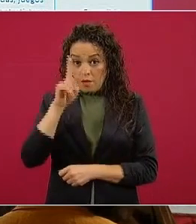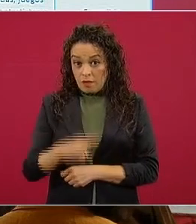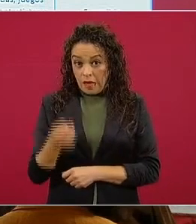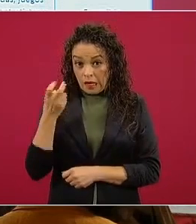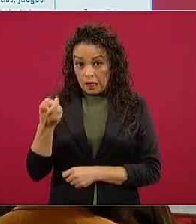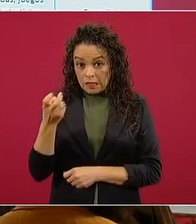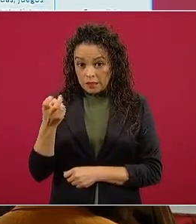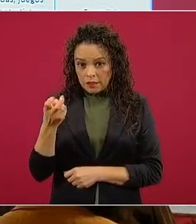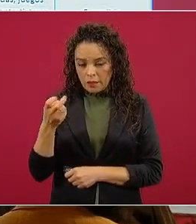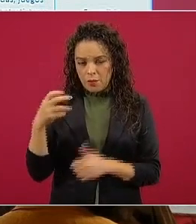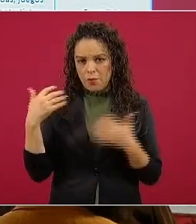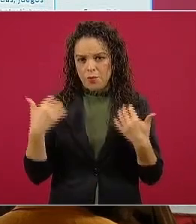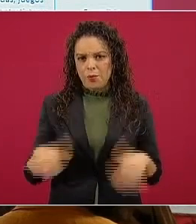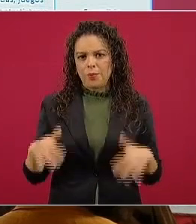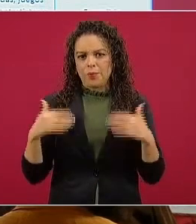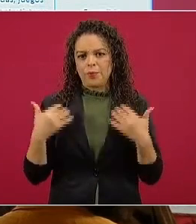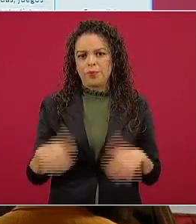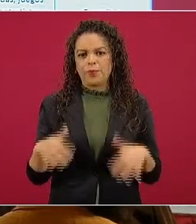mezcolanza,